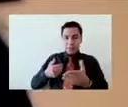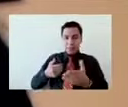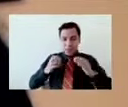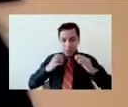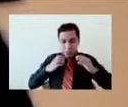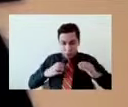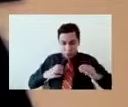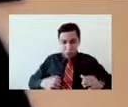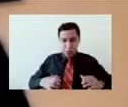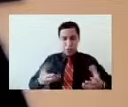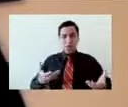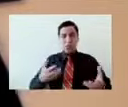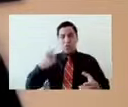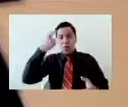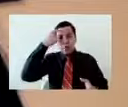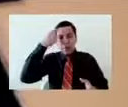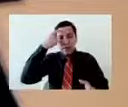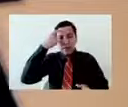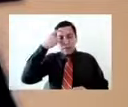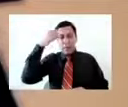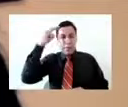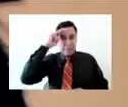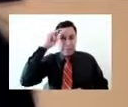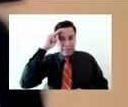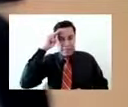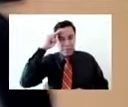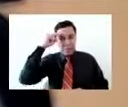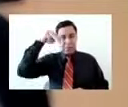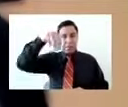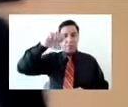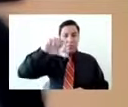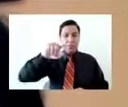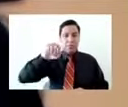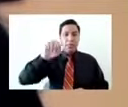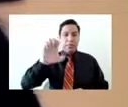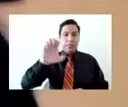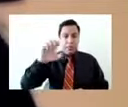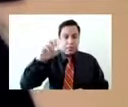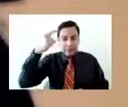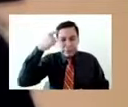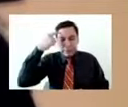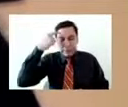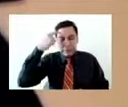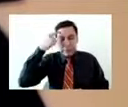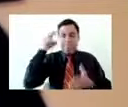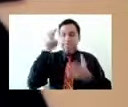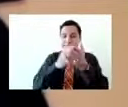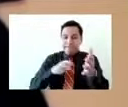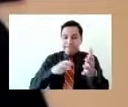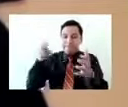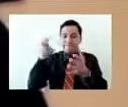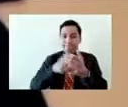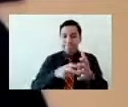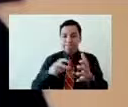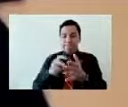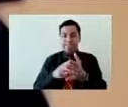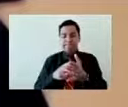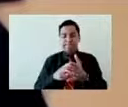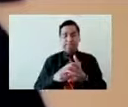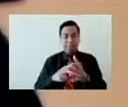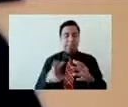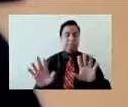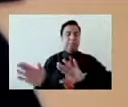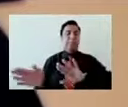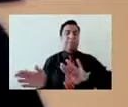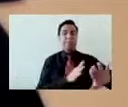hemos tenido en los otros espacios. Otra cuestión de competencias personales también puede ser la cuestión de automotivarnos, ¿no?